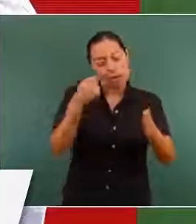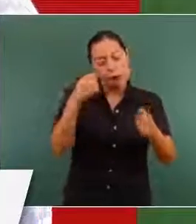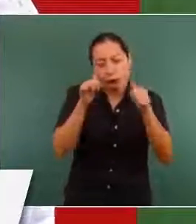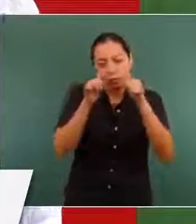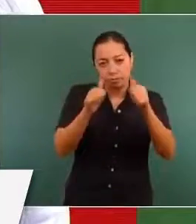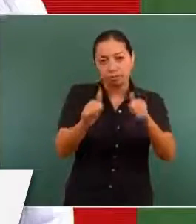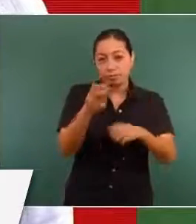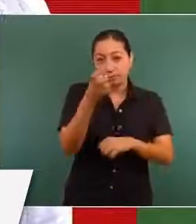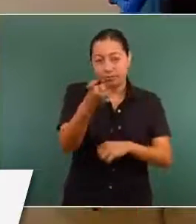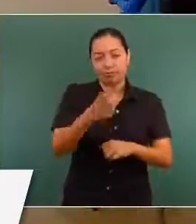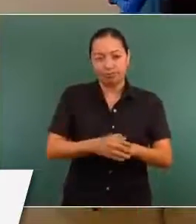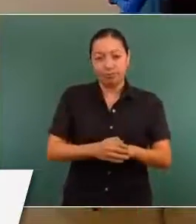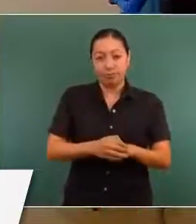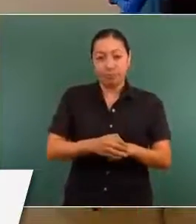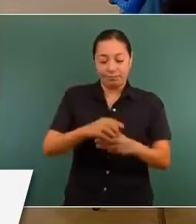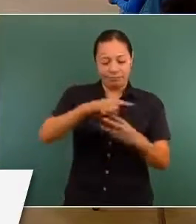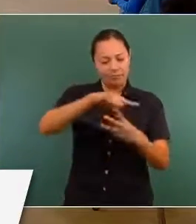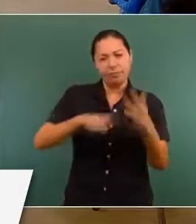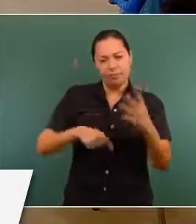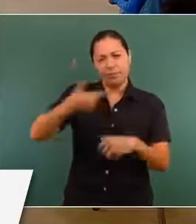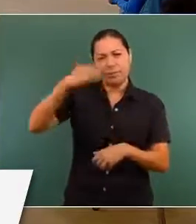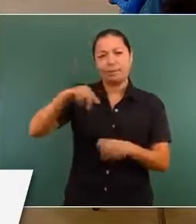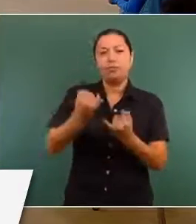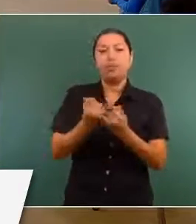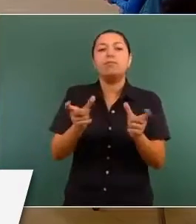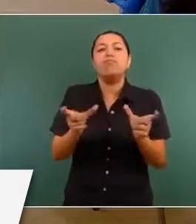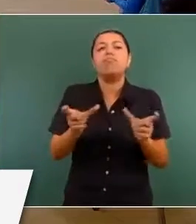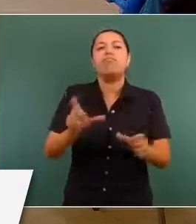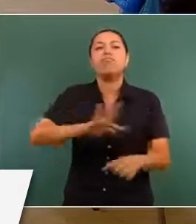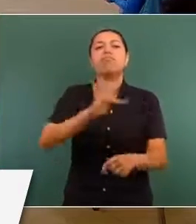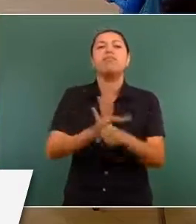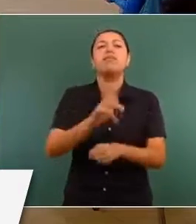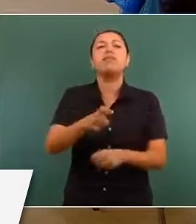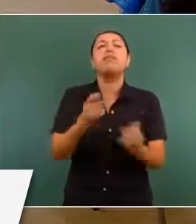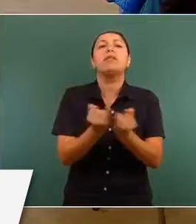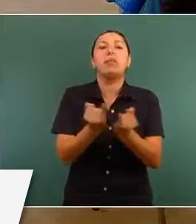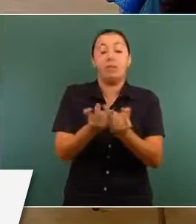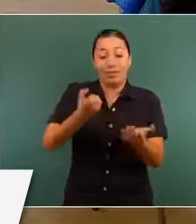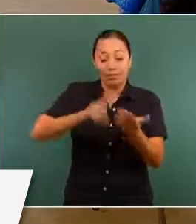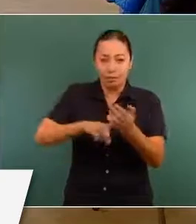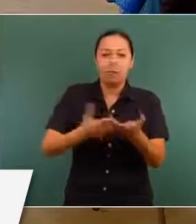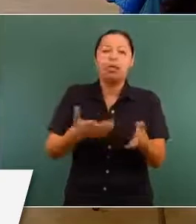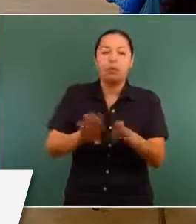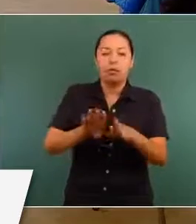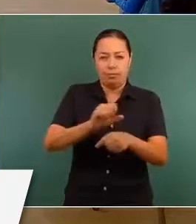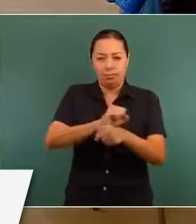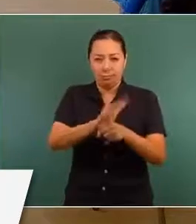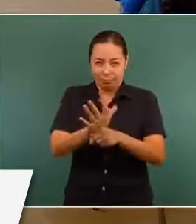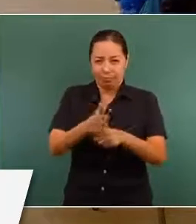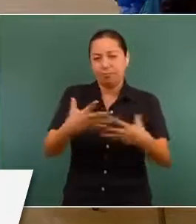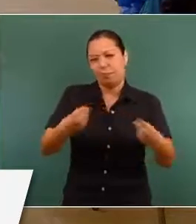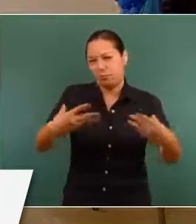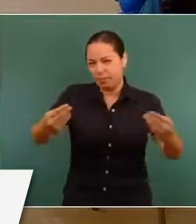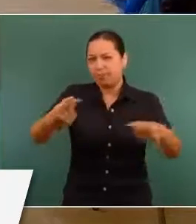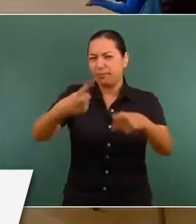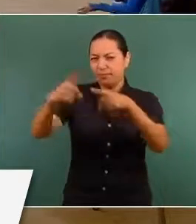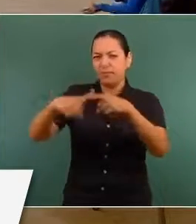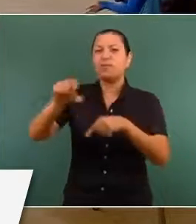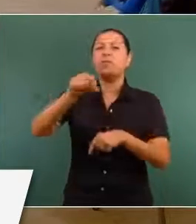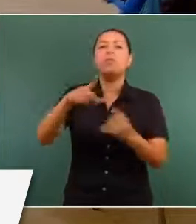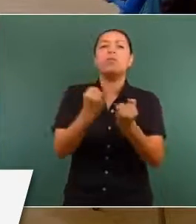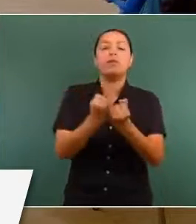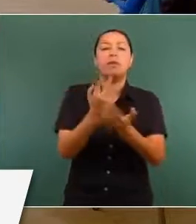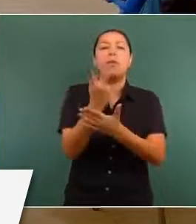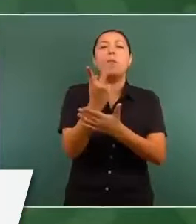sé que lo va a profundizar más el secretario de la Defensa, el manejo de la pandemia y el programa que hemos impulsado de